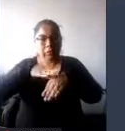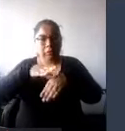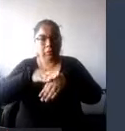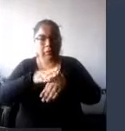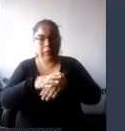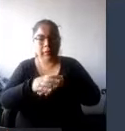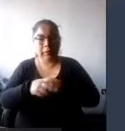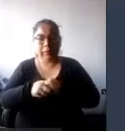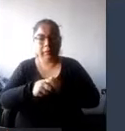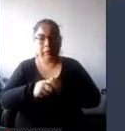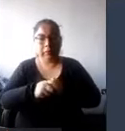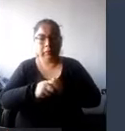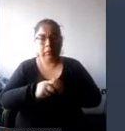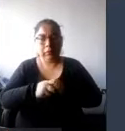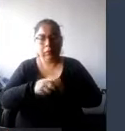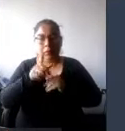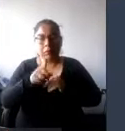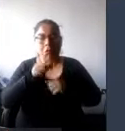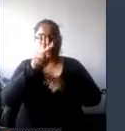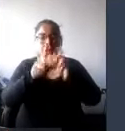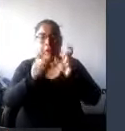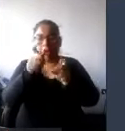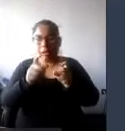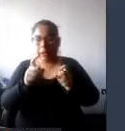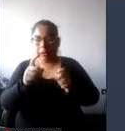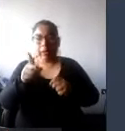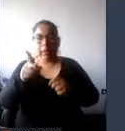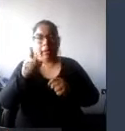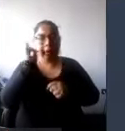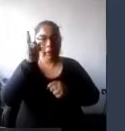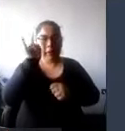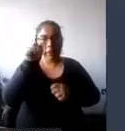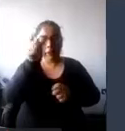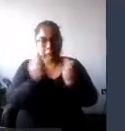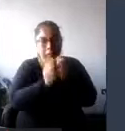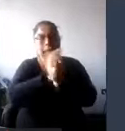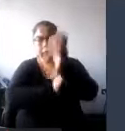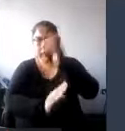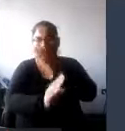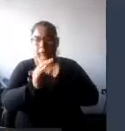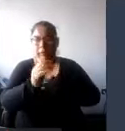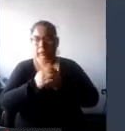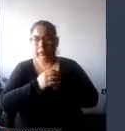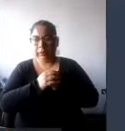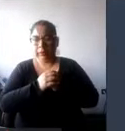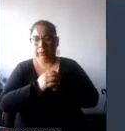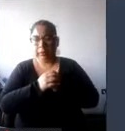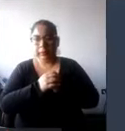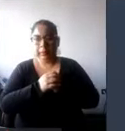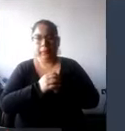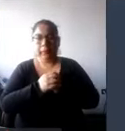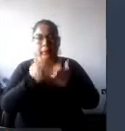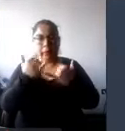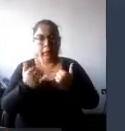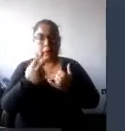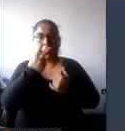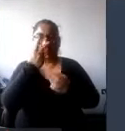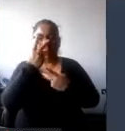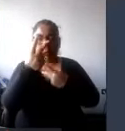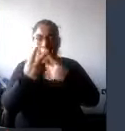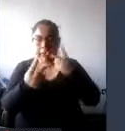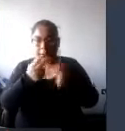situaciones de emergencia y personas con discapacidad ¿no? y para hacer el trabajo